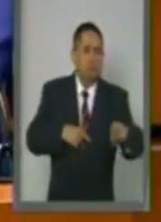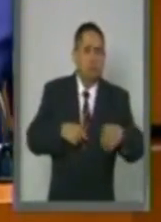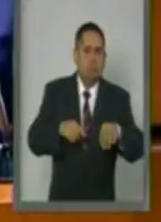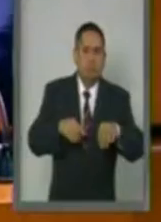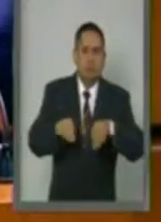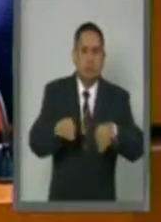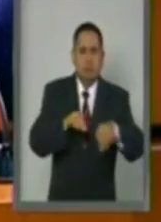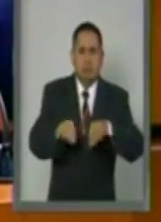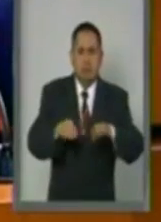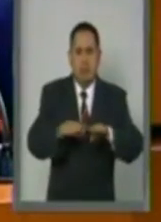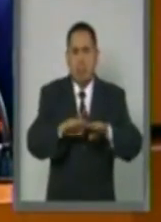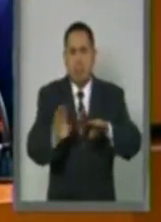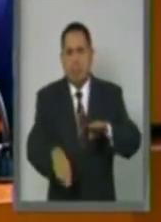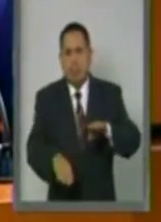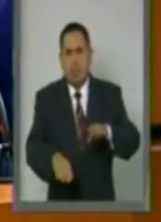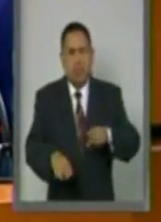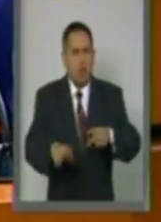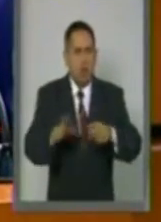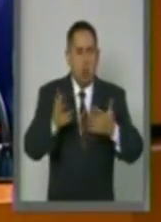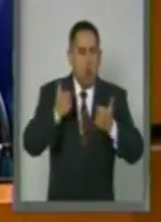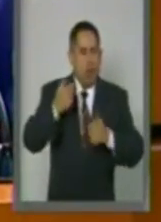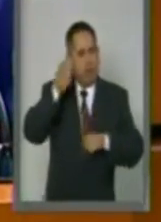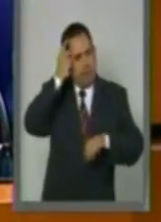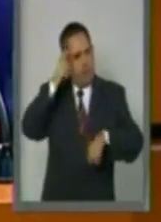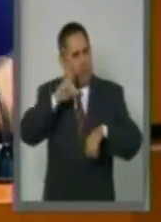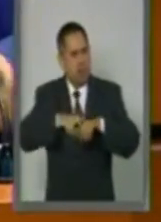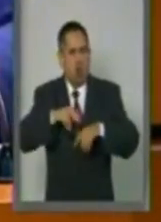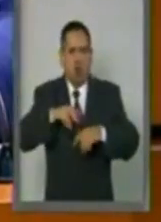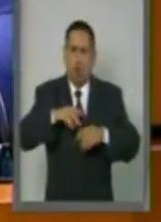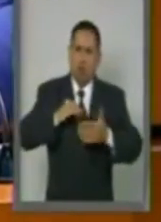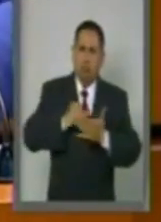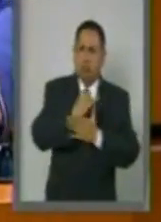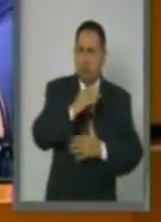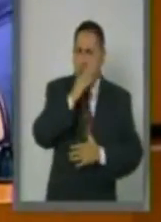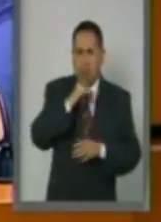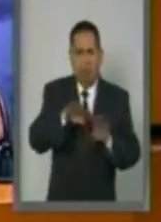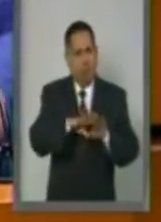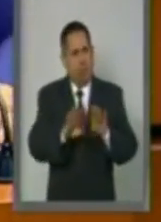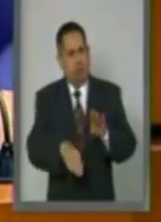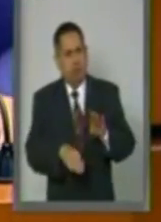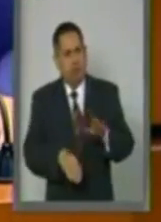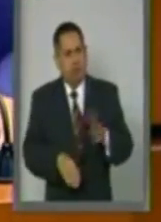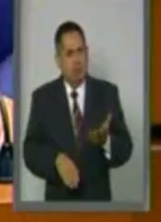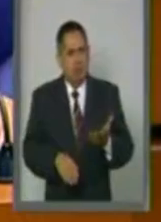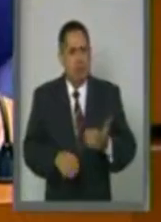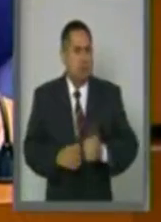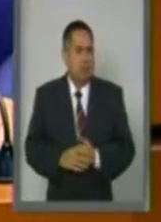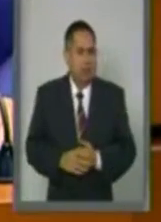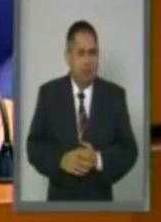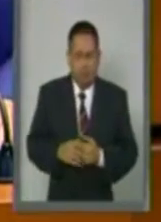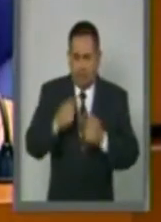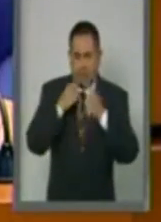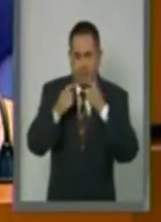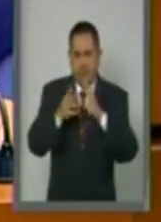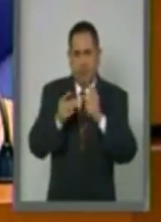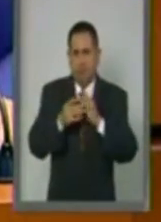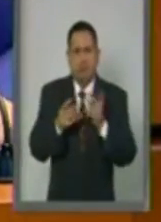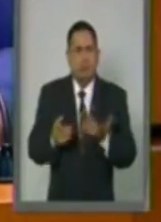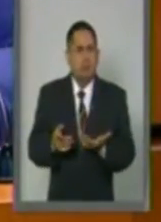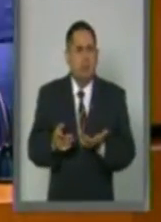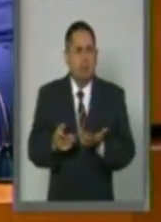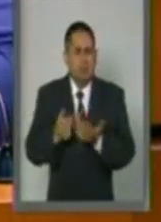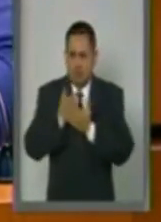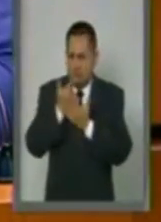menores, no de dirección ni de decisión. Y cuando revisamos las encuestas